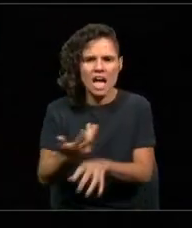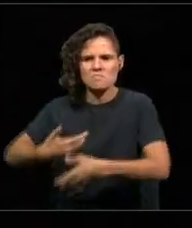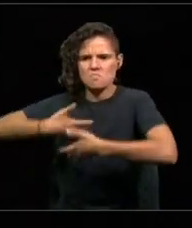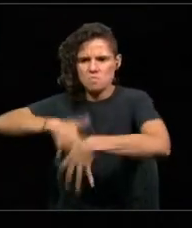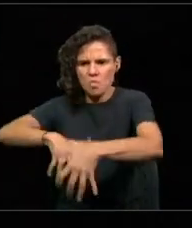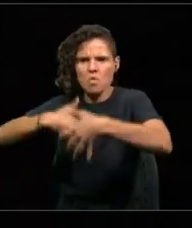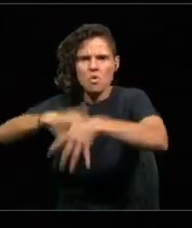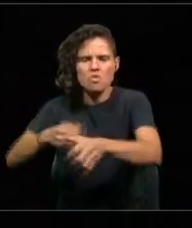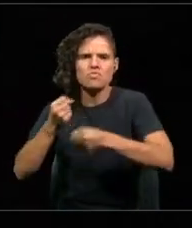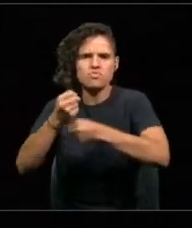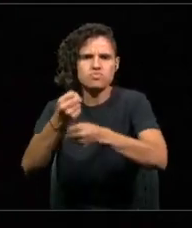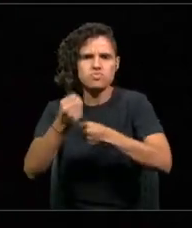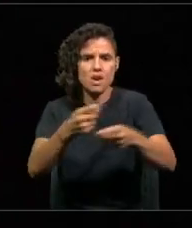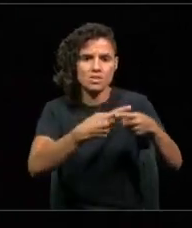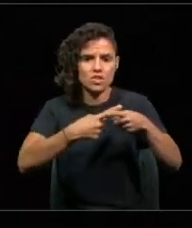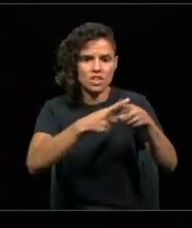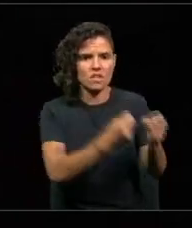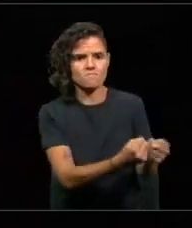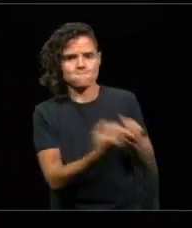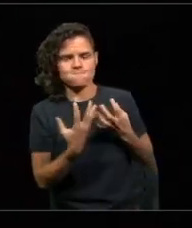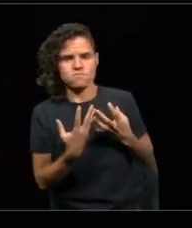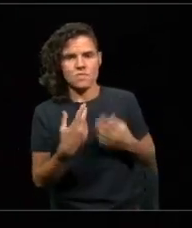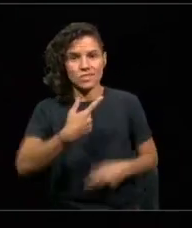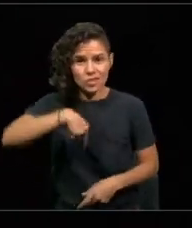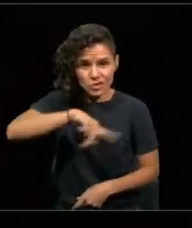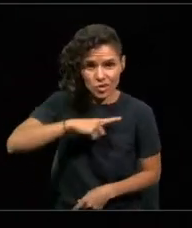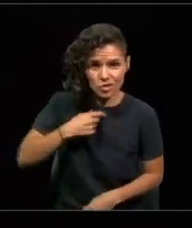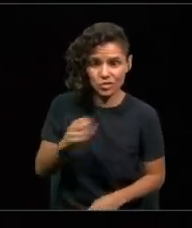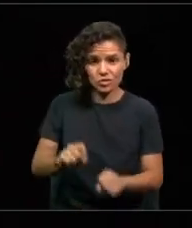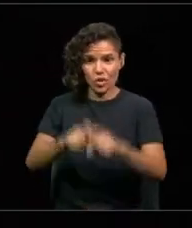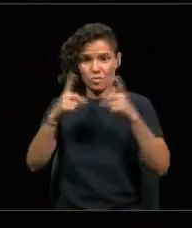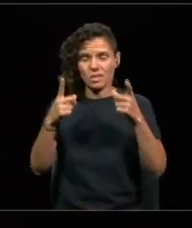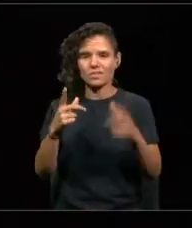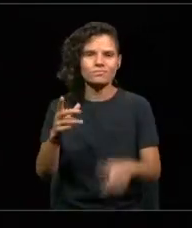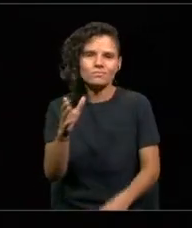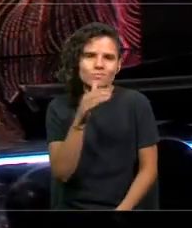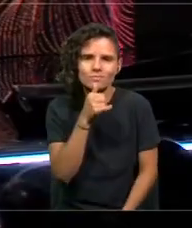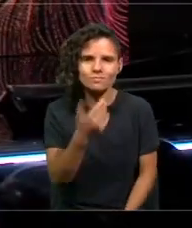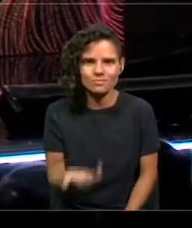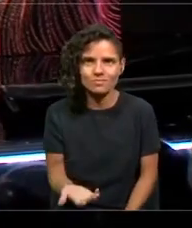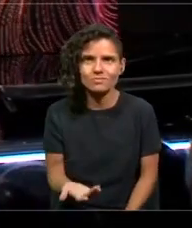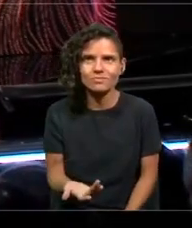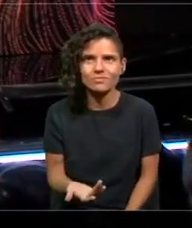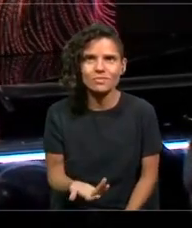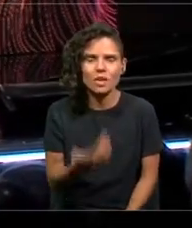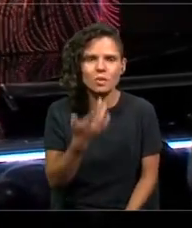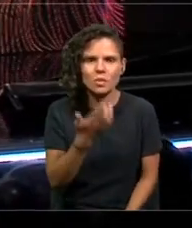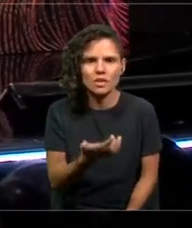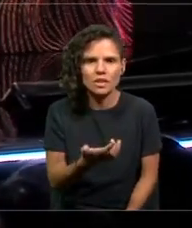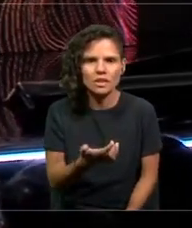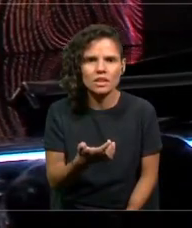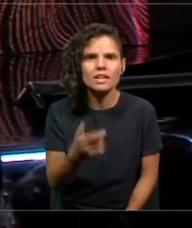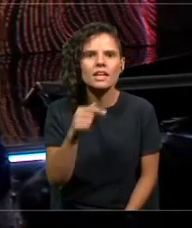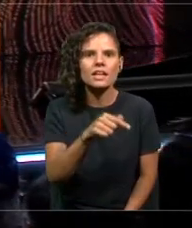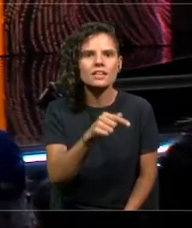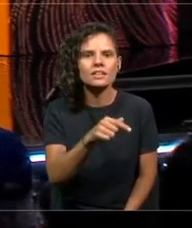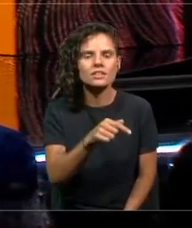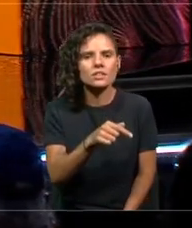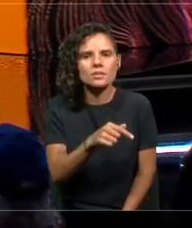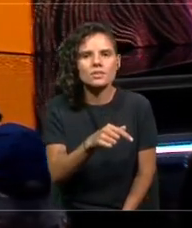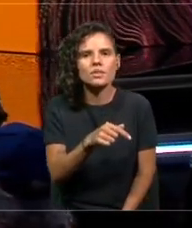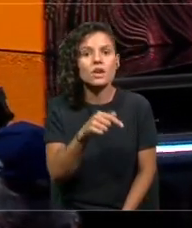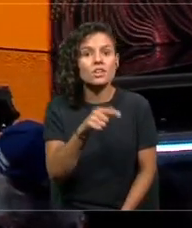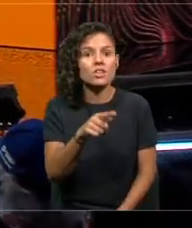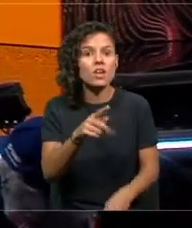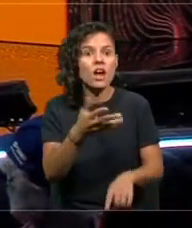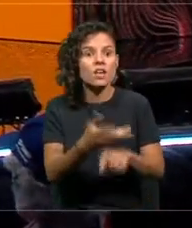irrupciones sociales, a nosotros no nos sorprende. Porque de alguna manera es el clamor que muchas organizaciones, con